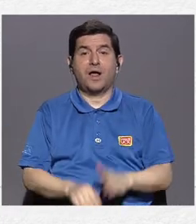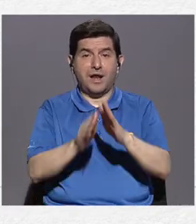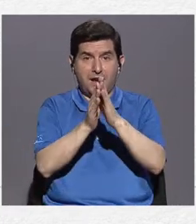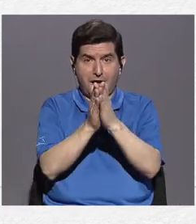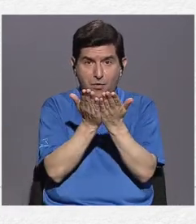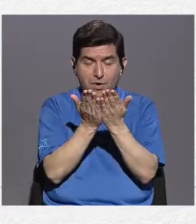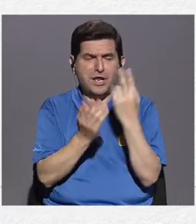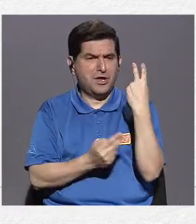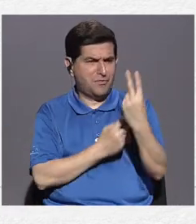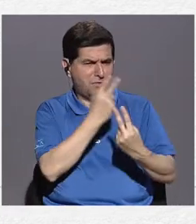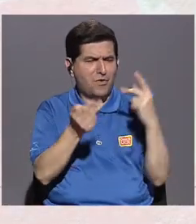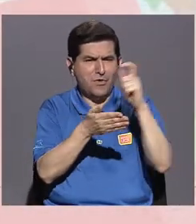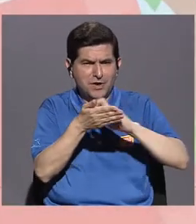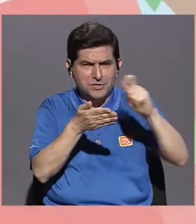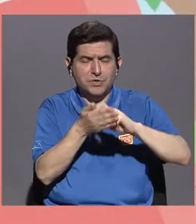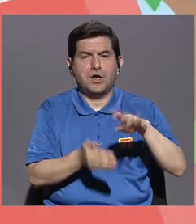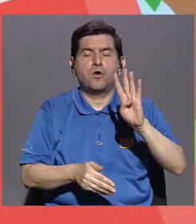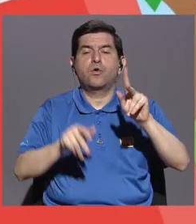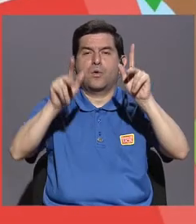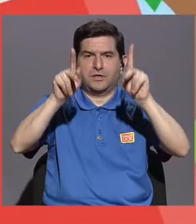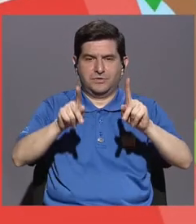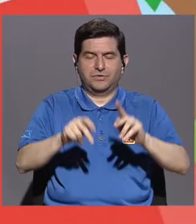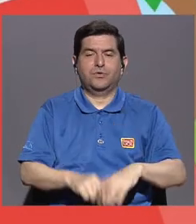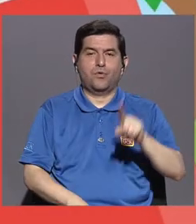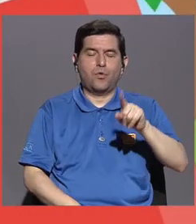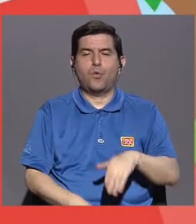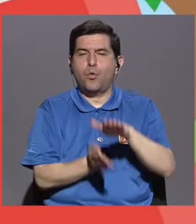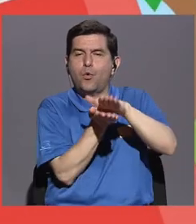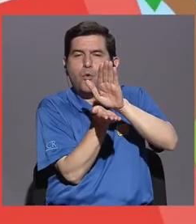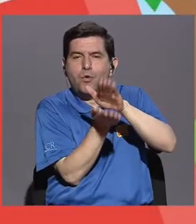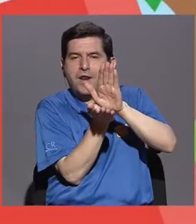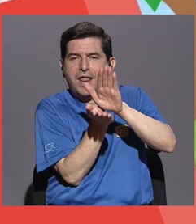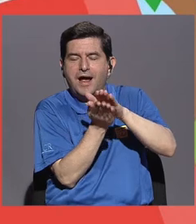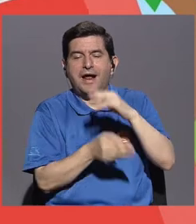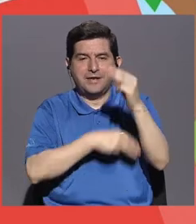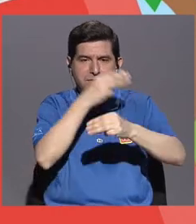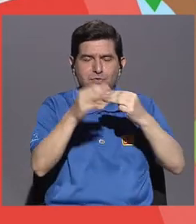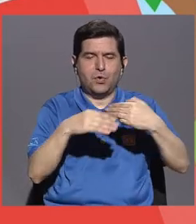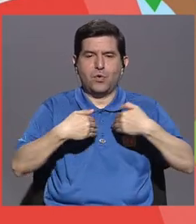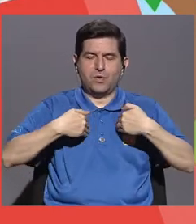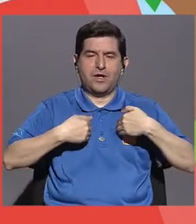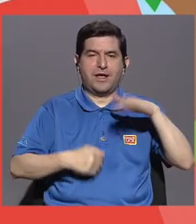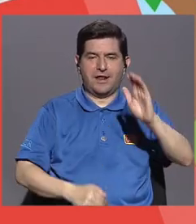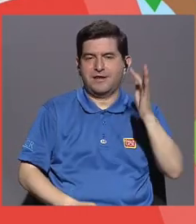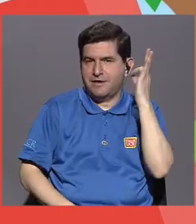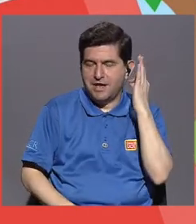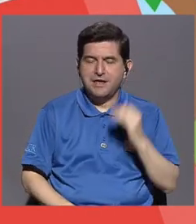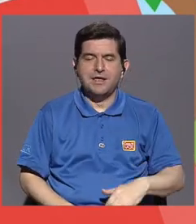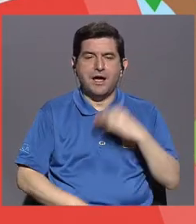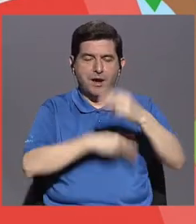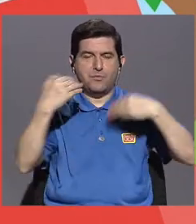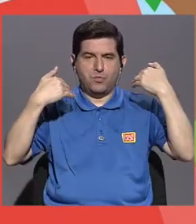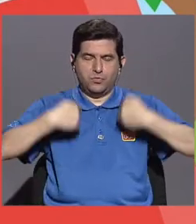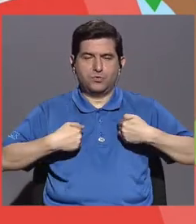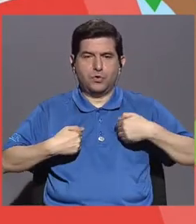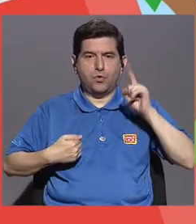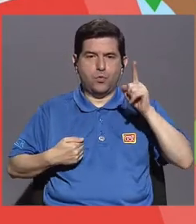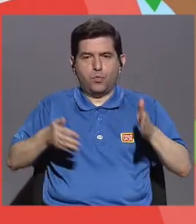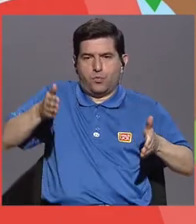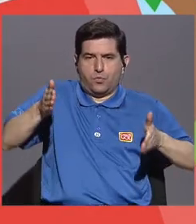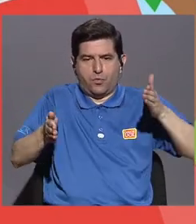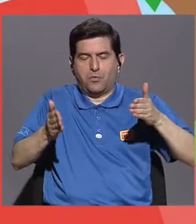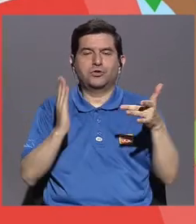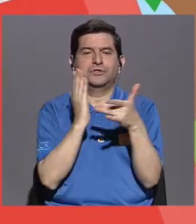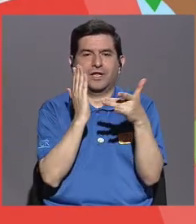escuela en escuela con cuatro personajes, un lagarto que representa el mundo animal, una niña el mundo humano, un robot que es la parte